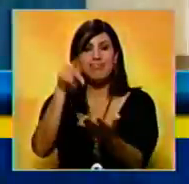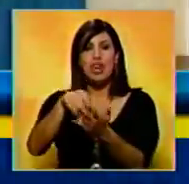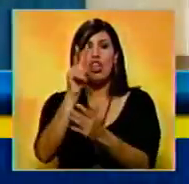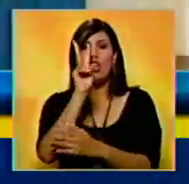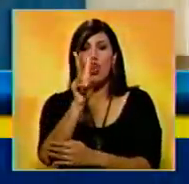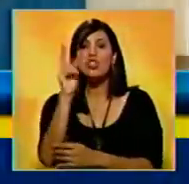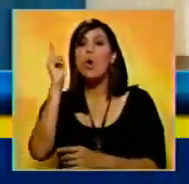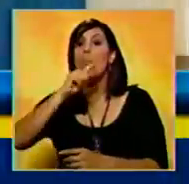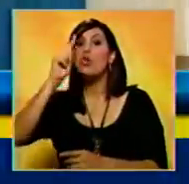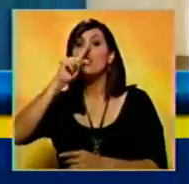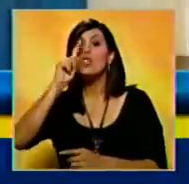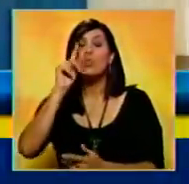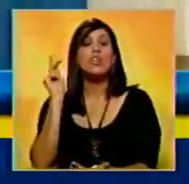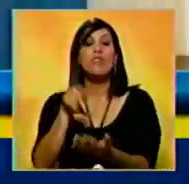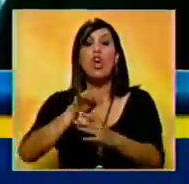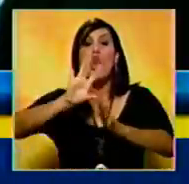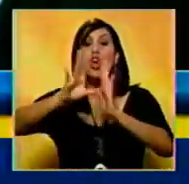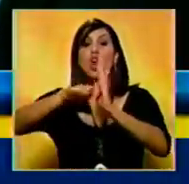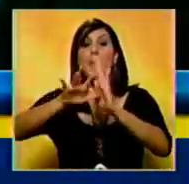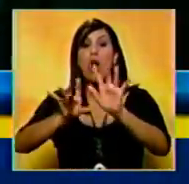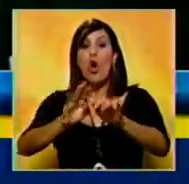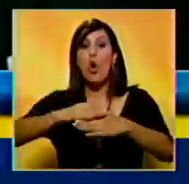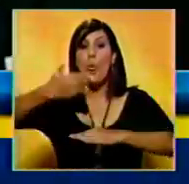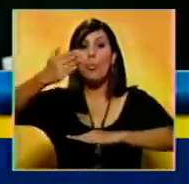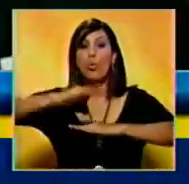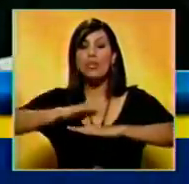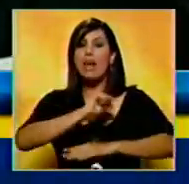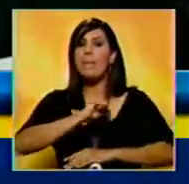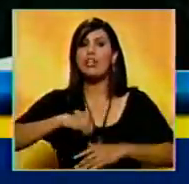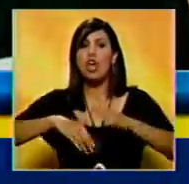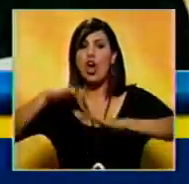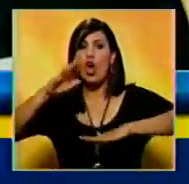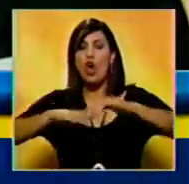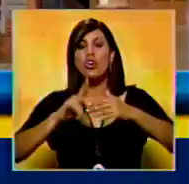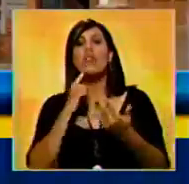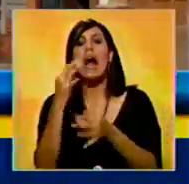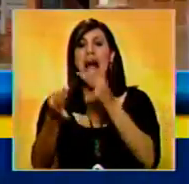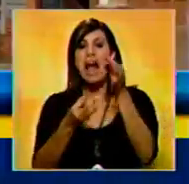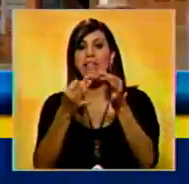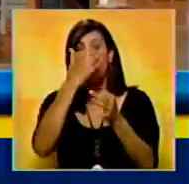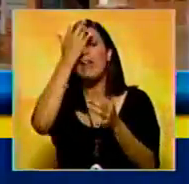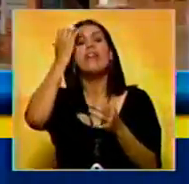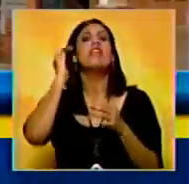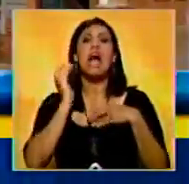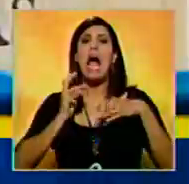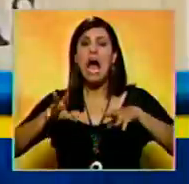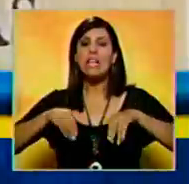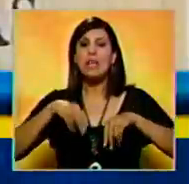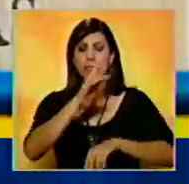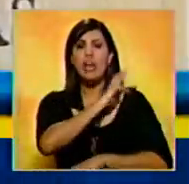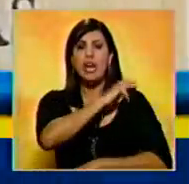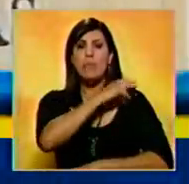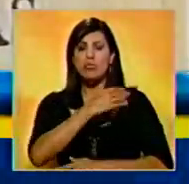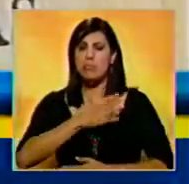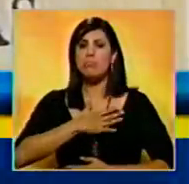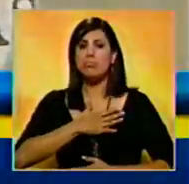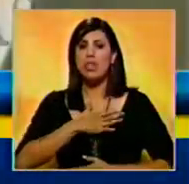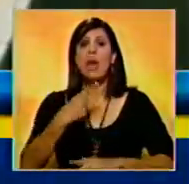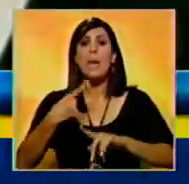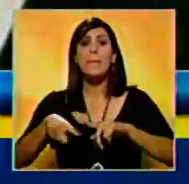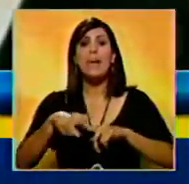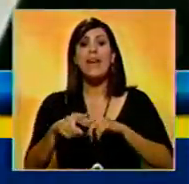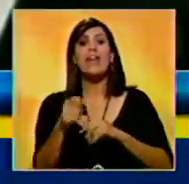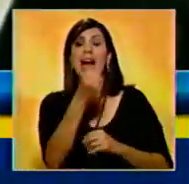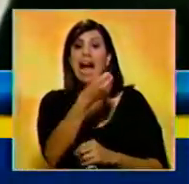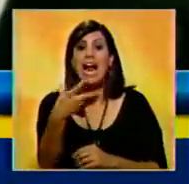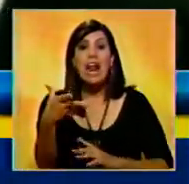dos prostitutas acusadas de robar dos computadoras y objetos personales, hicieron la referencia. Rodríguez asumió la responsabilidad del hecho, aunque